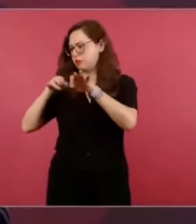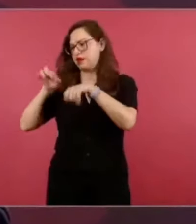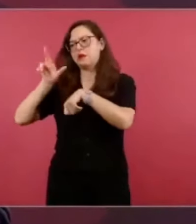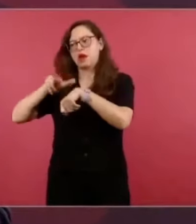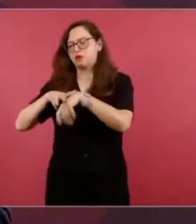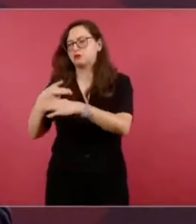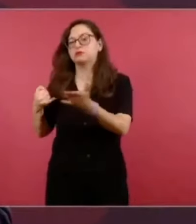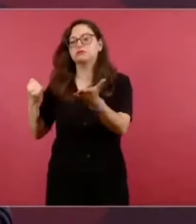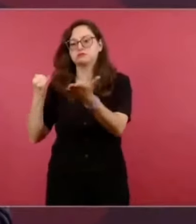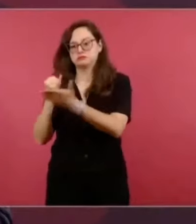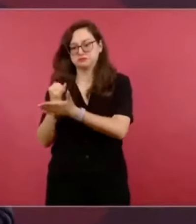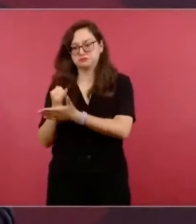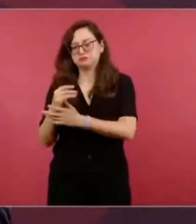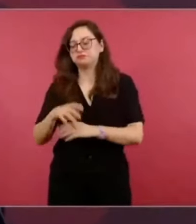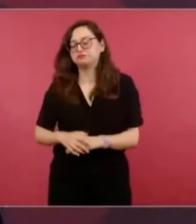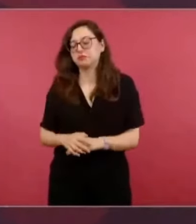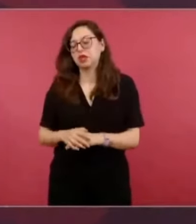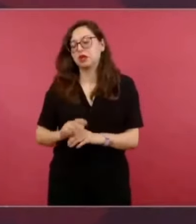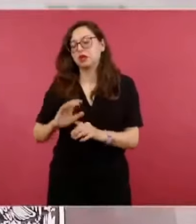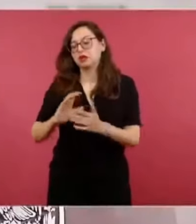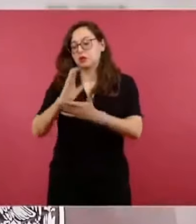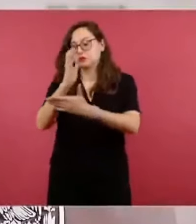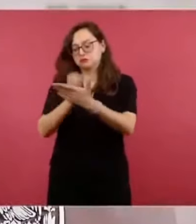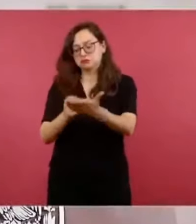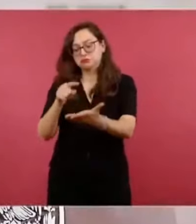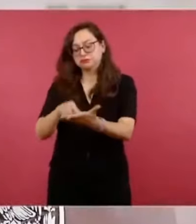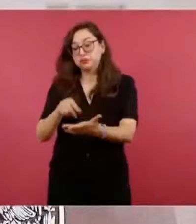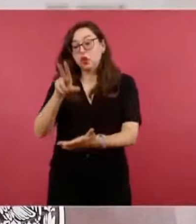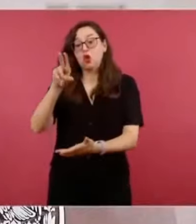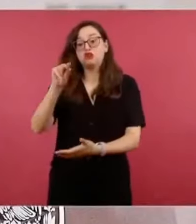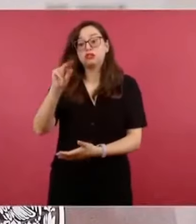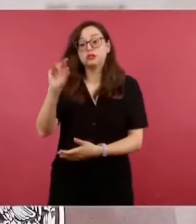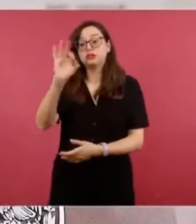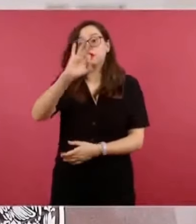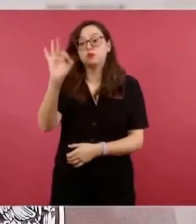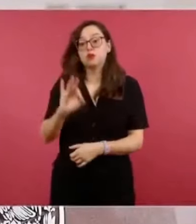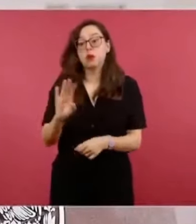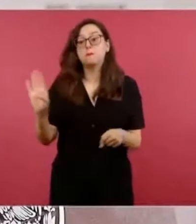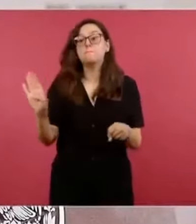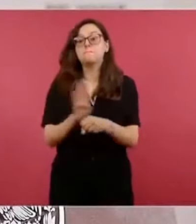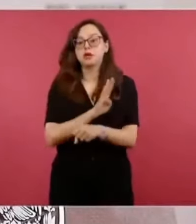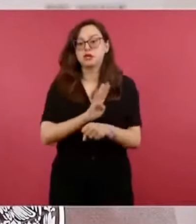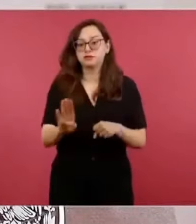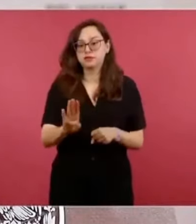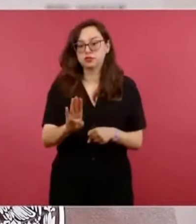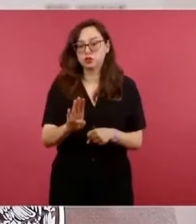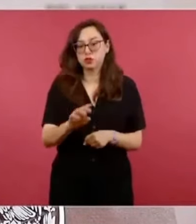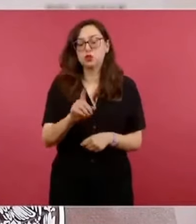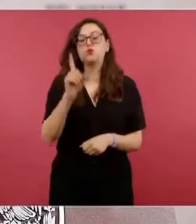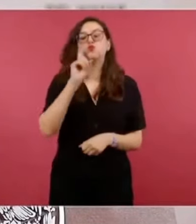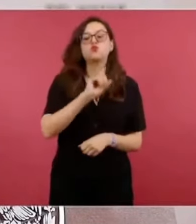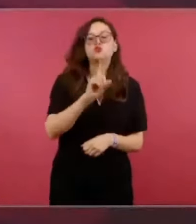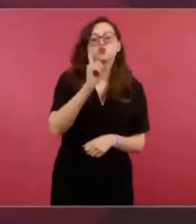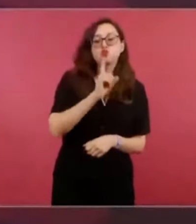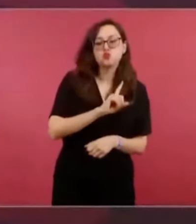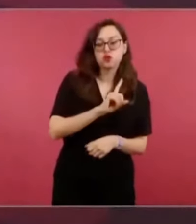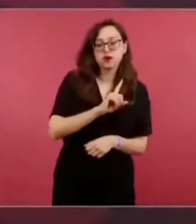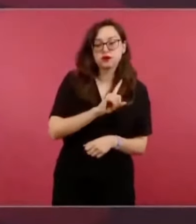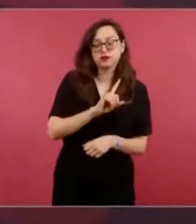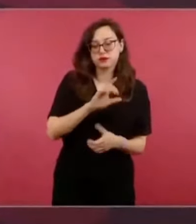son los hijos y esto procede hasta que cumplan 25 años y